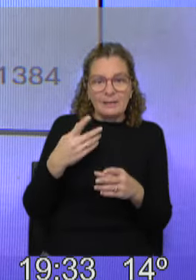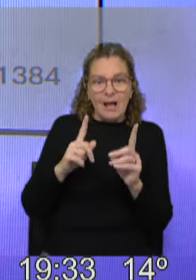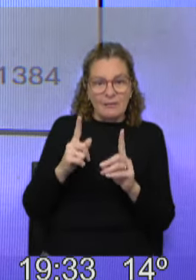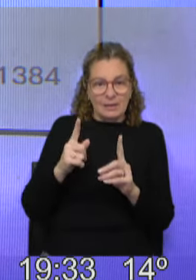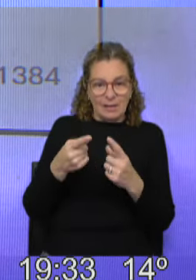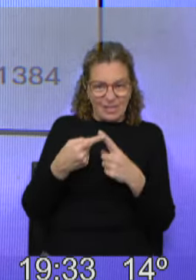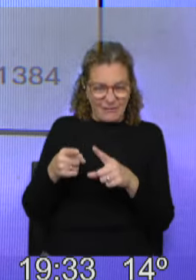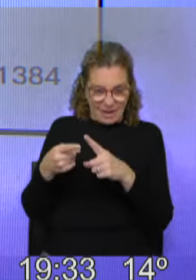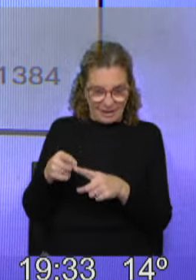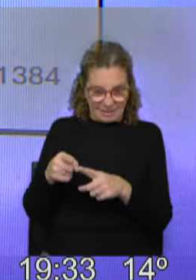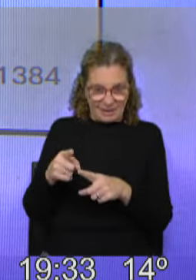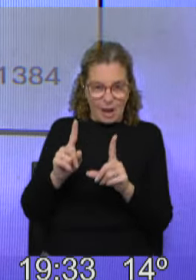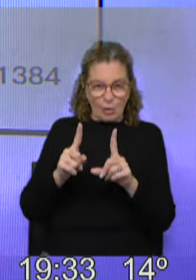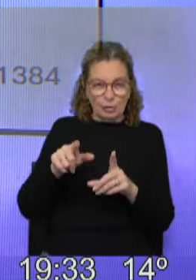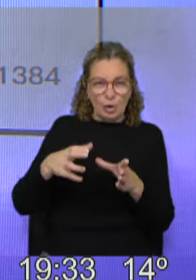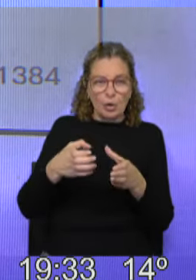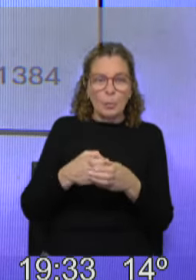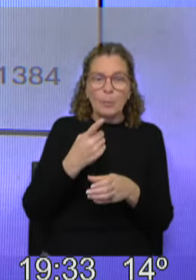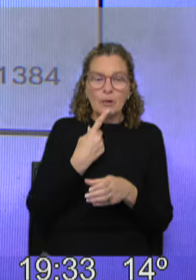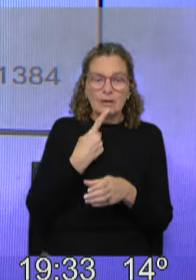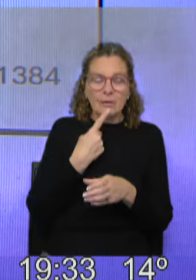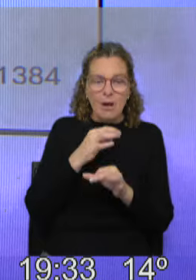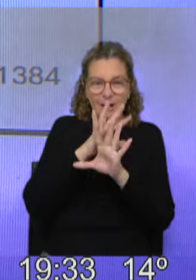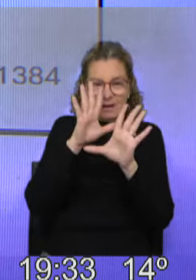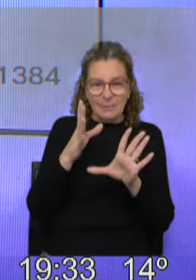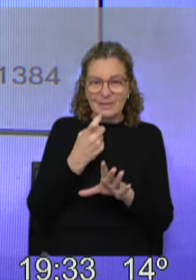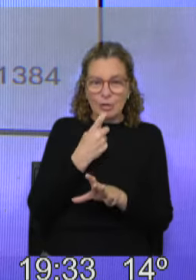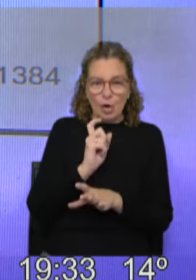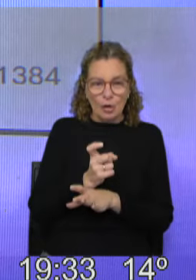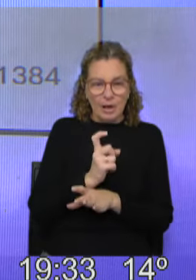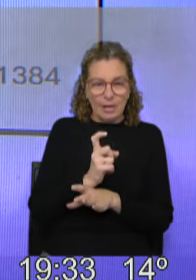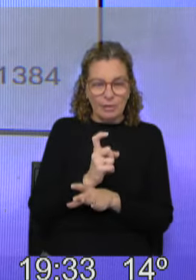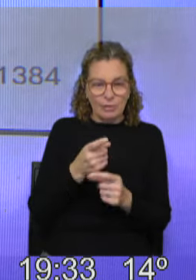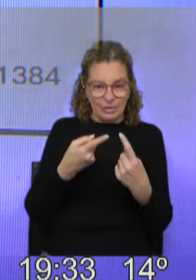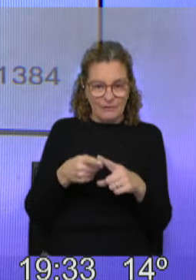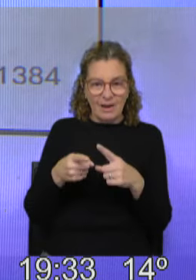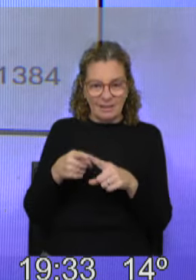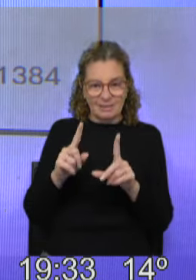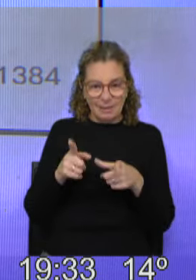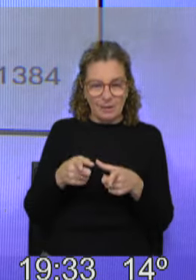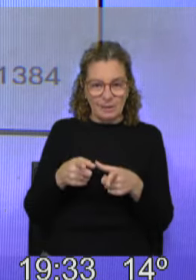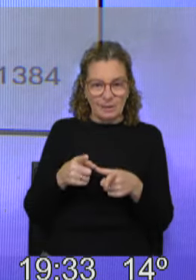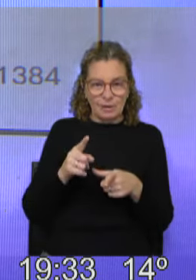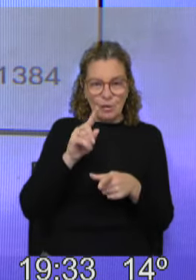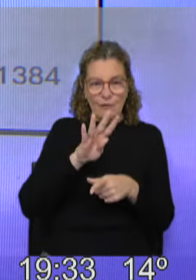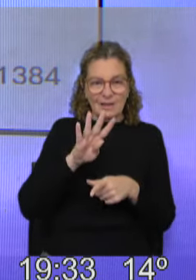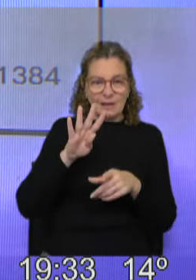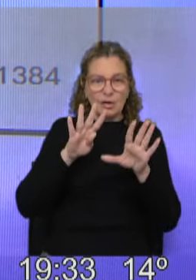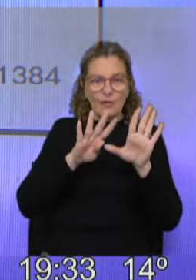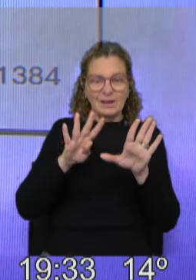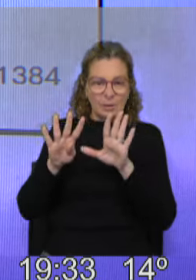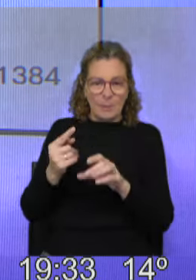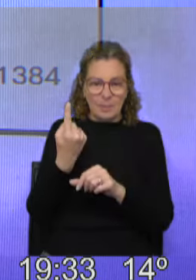tiene que son distintos a otros partidos. Y claramente el Partido Colorado tiene un comportamiento distinto. decir, en 1999, la primera